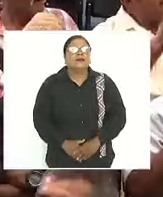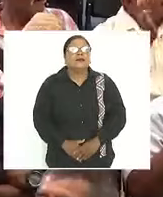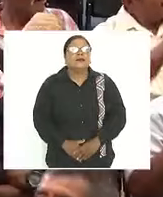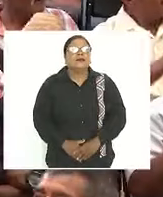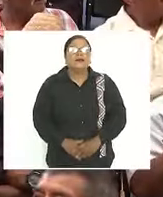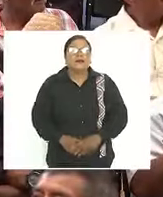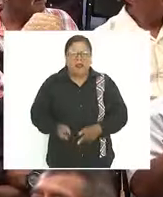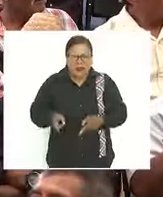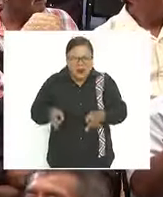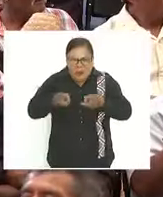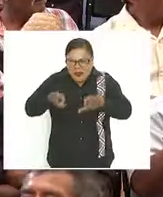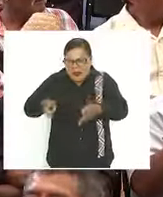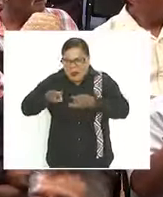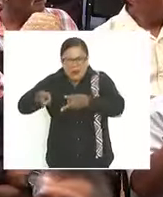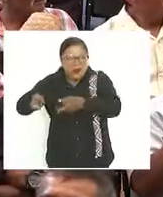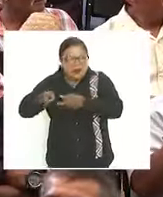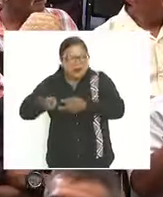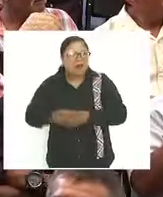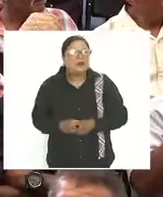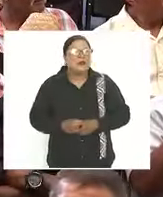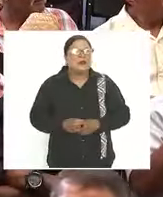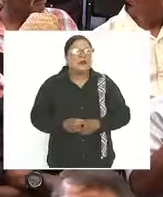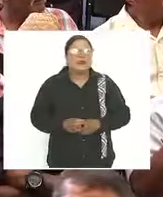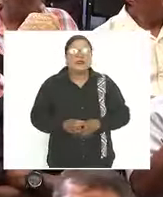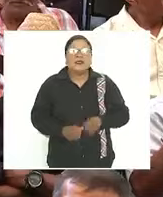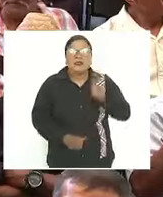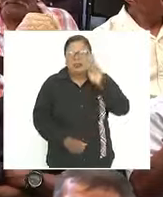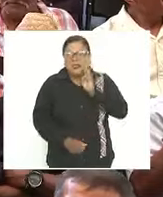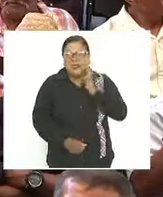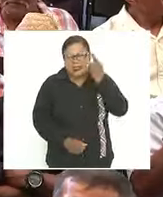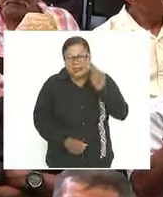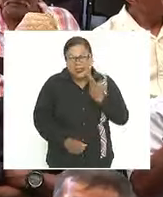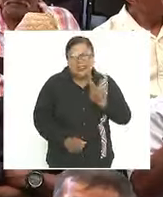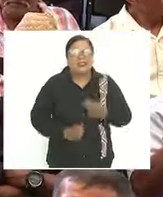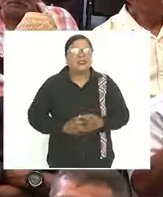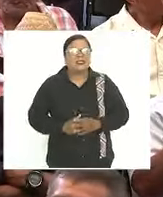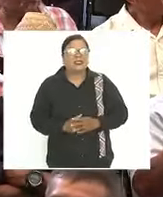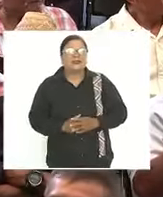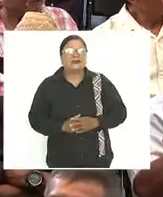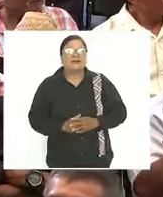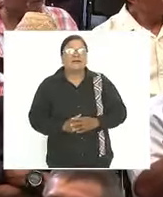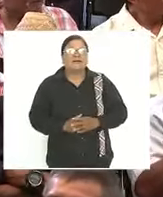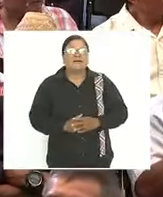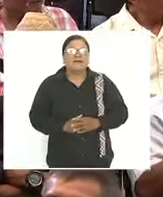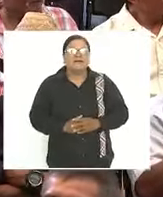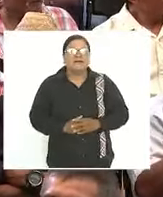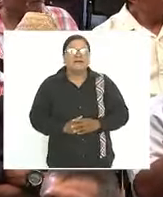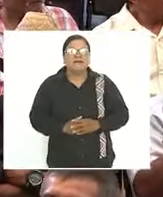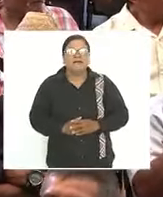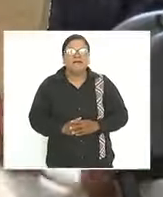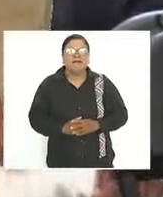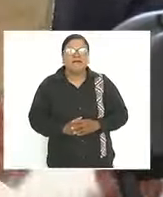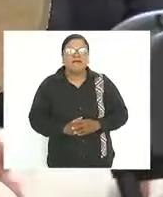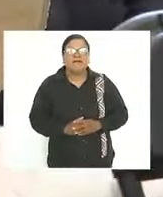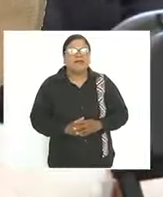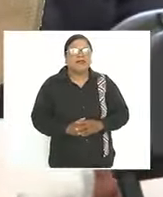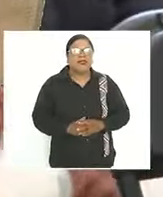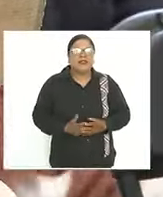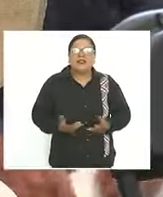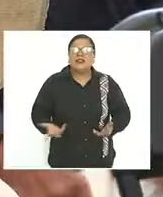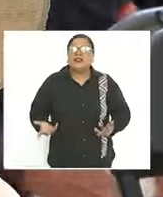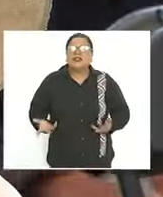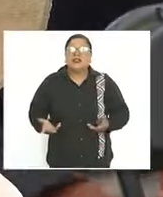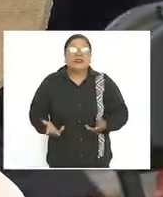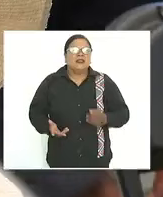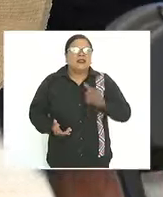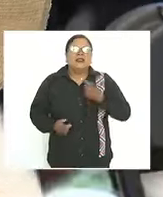saqueadores clasistas racistas lo que diga mi